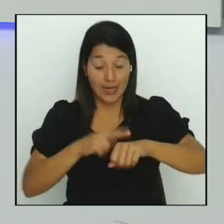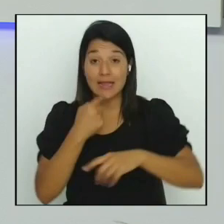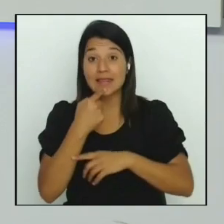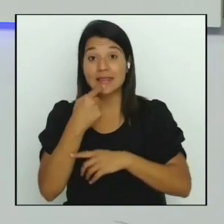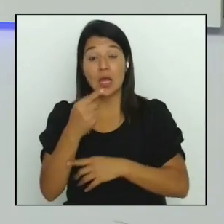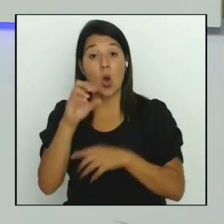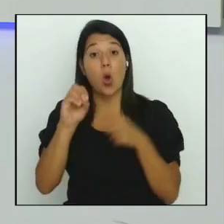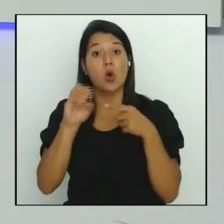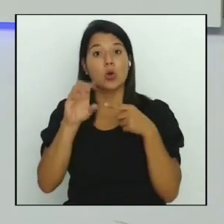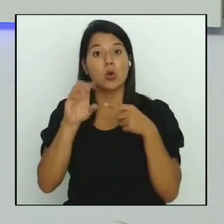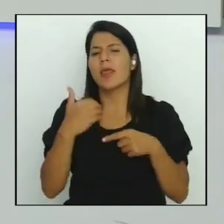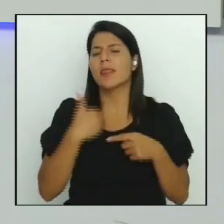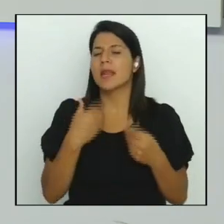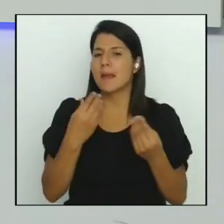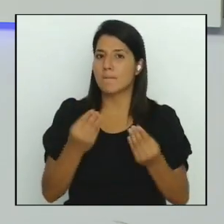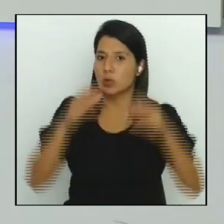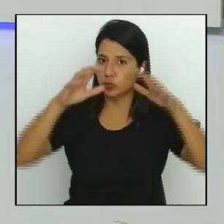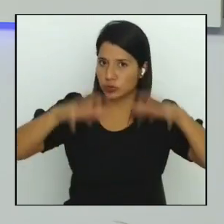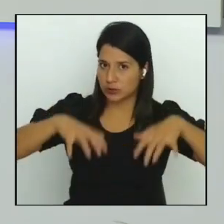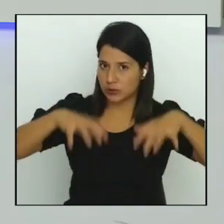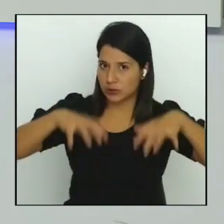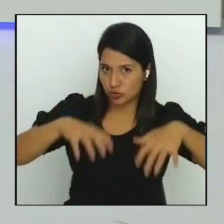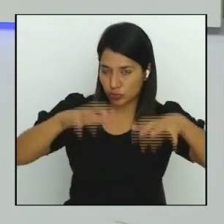mucha lluvia como es de costumbre.